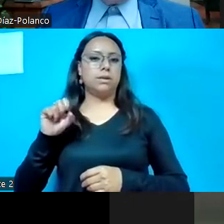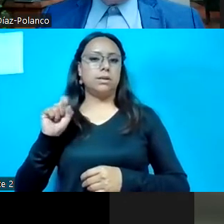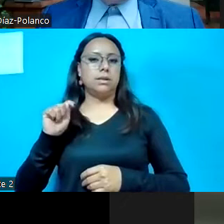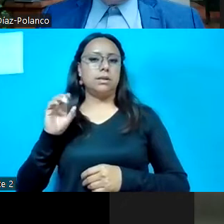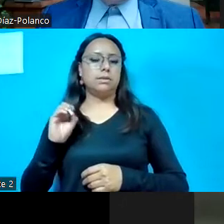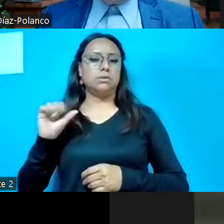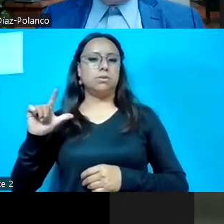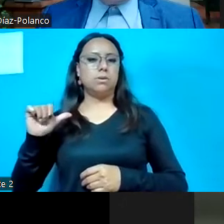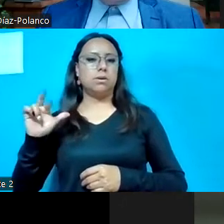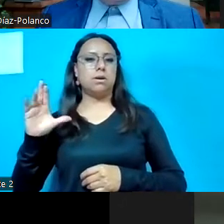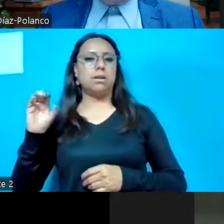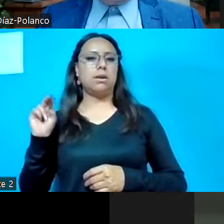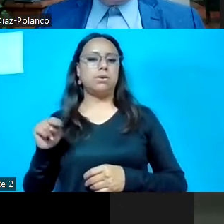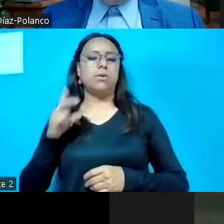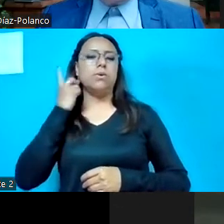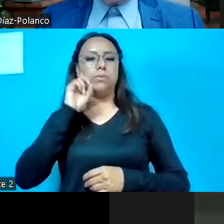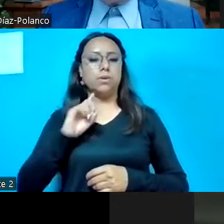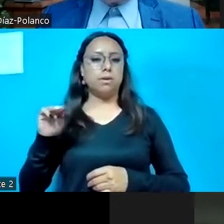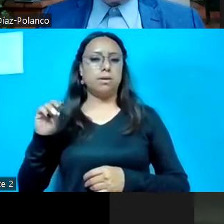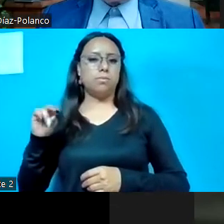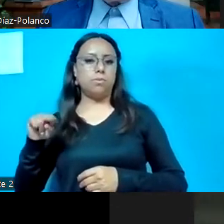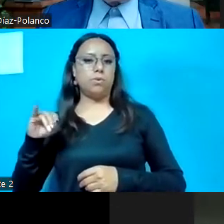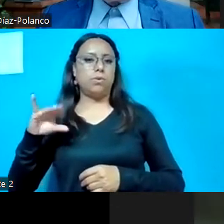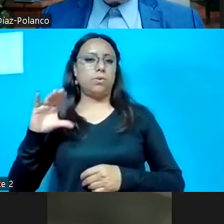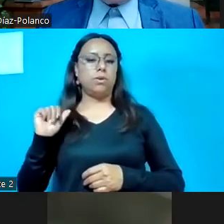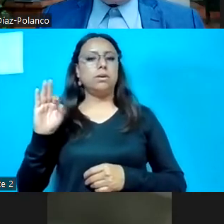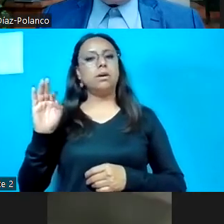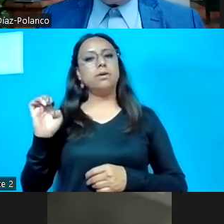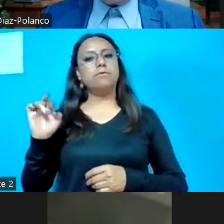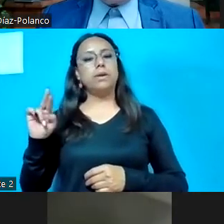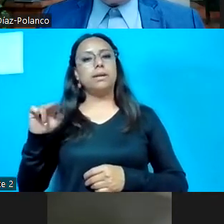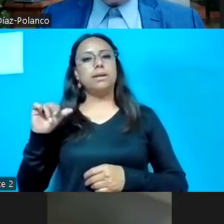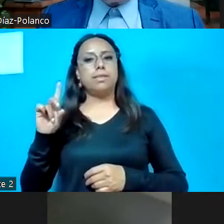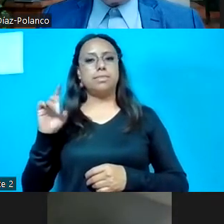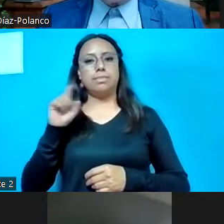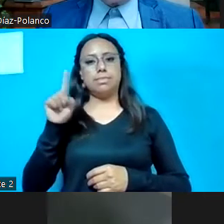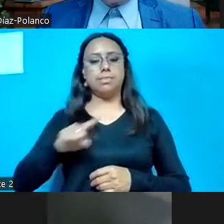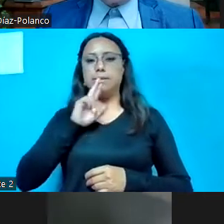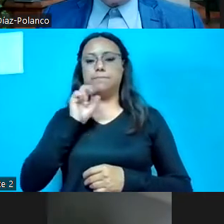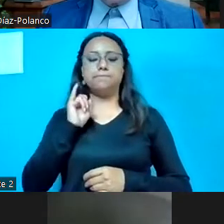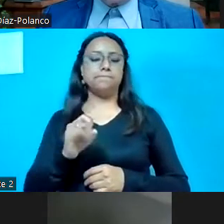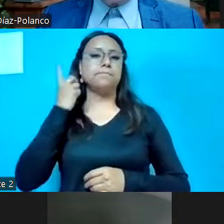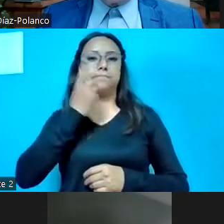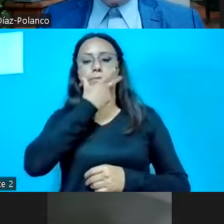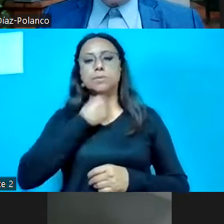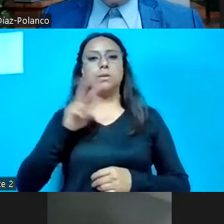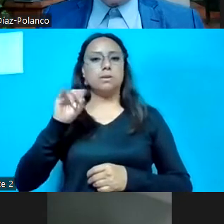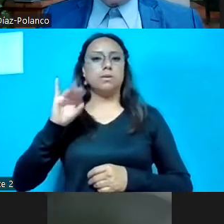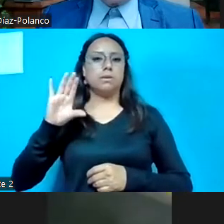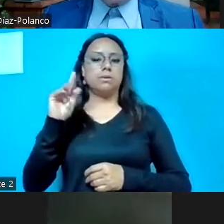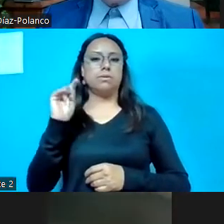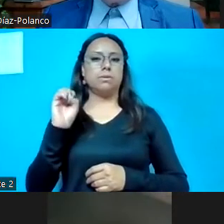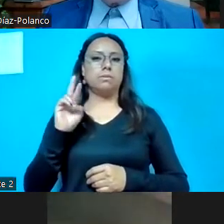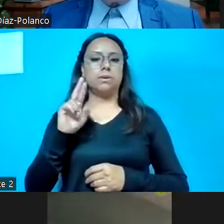Diputada Mónica Fernández César. Mónica Fernández, favor. Gracias, diputada. Diputado Víctor Hugo Lobo Román.